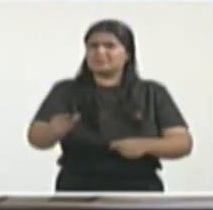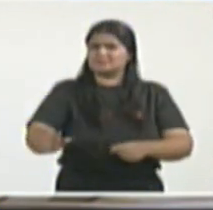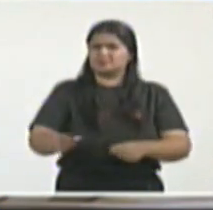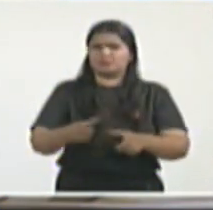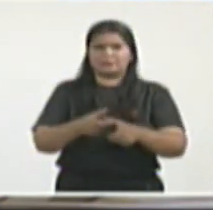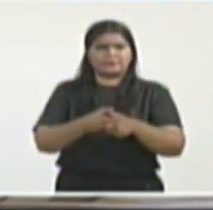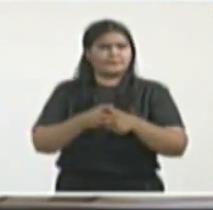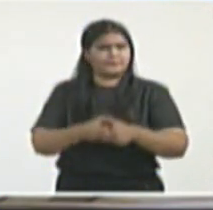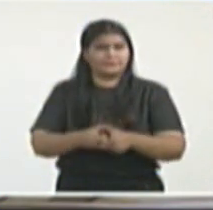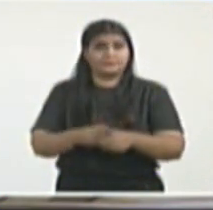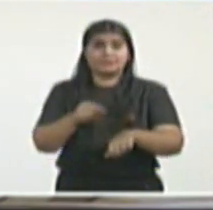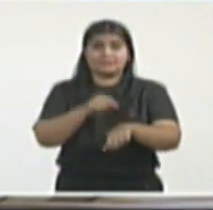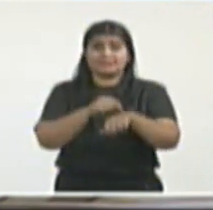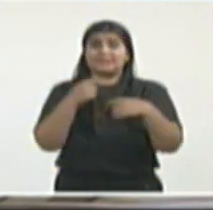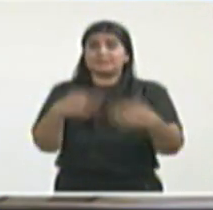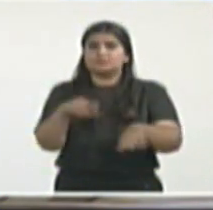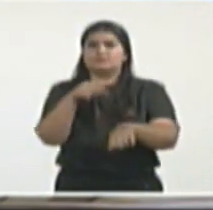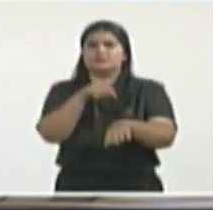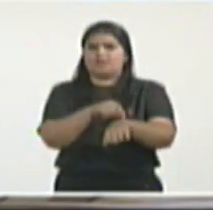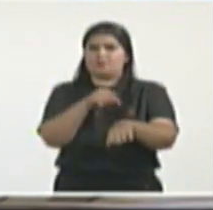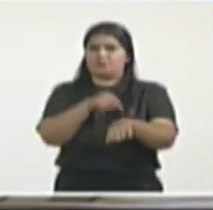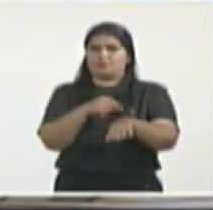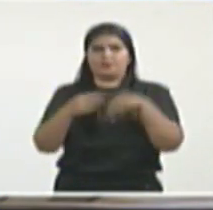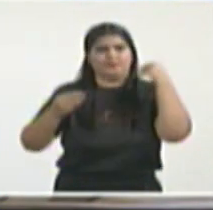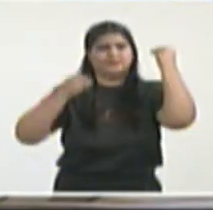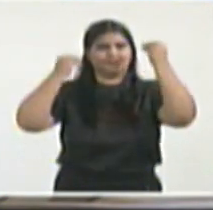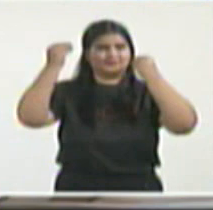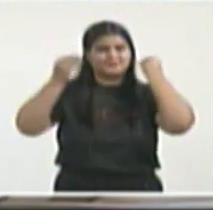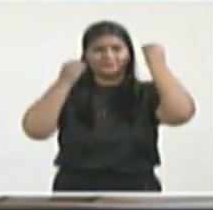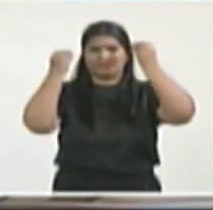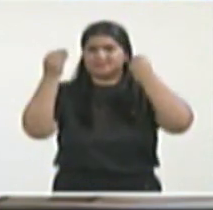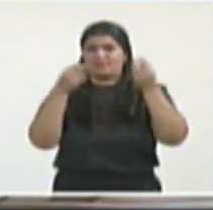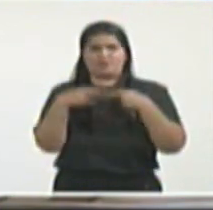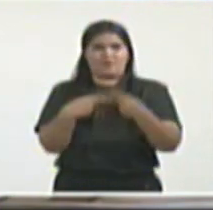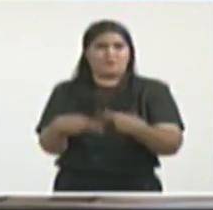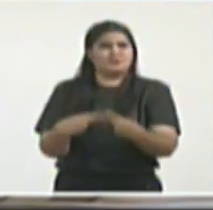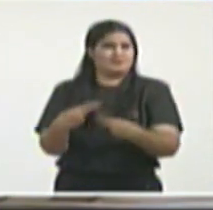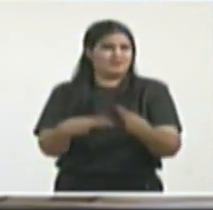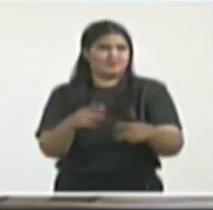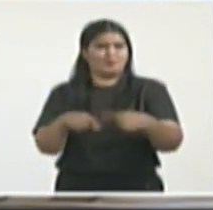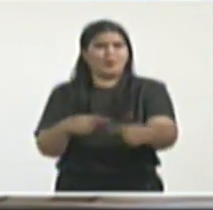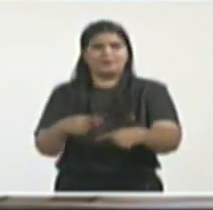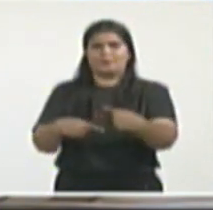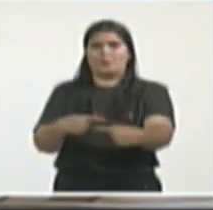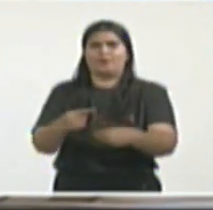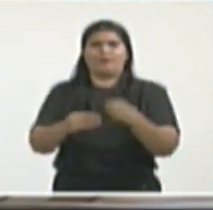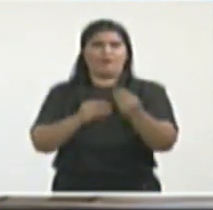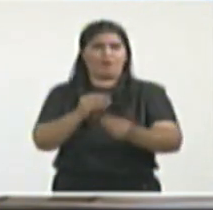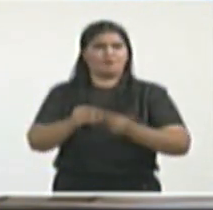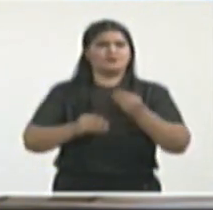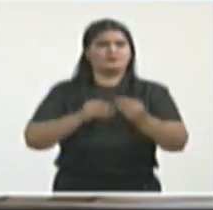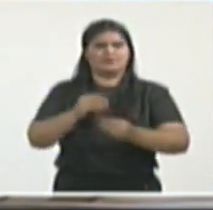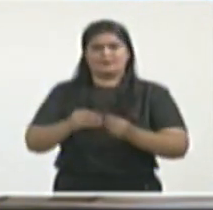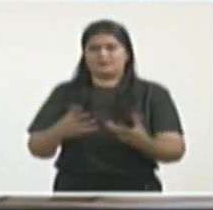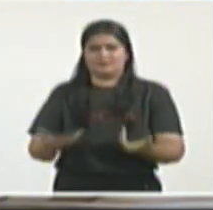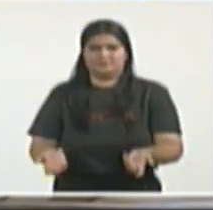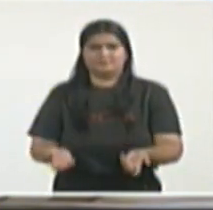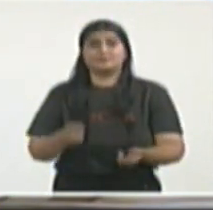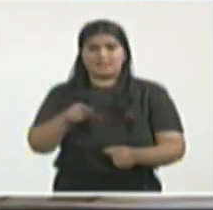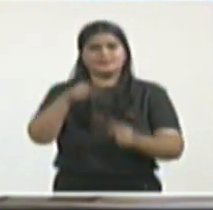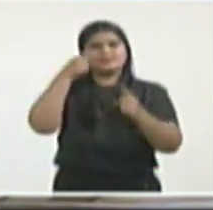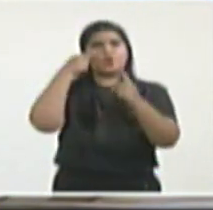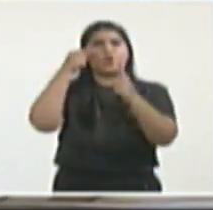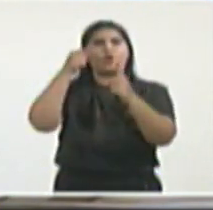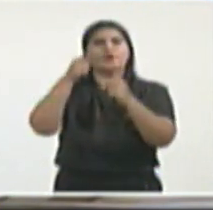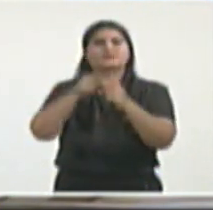desde hace tiempo a la que se destinan recursos multimillonarios, laboratorios, plataformas tecnológicas, con